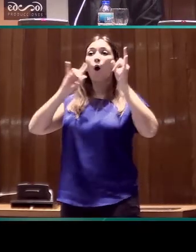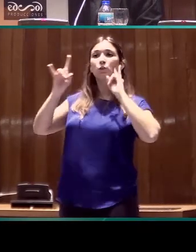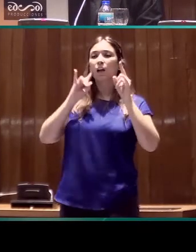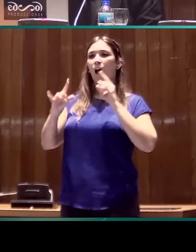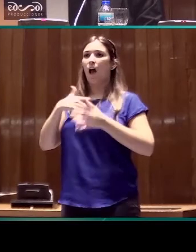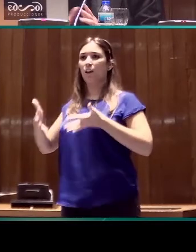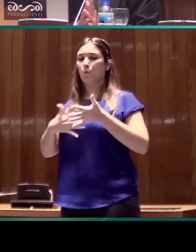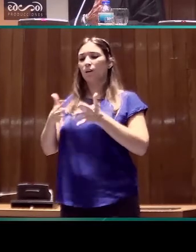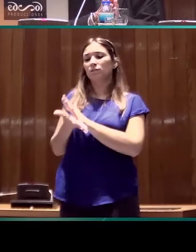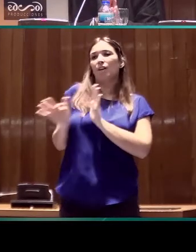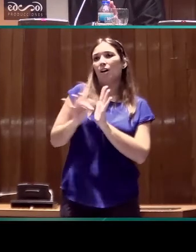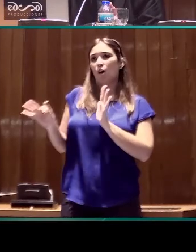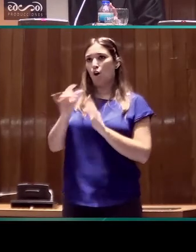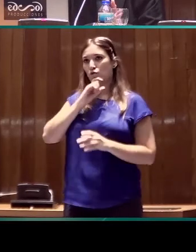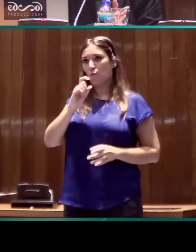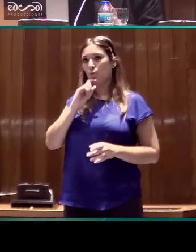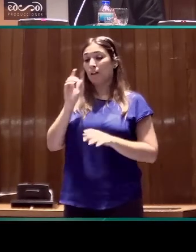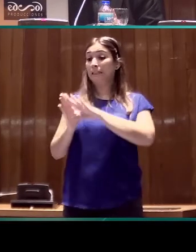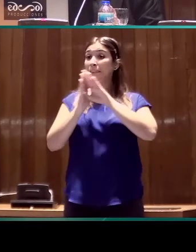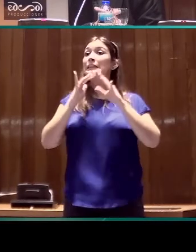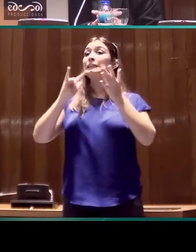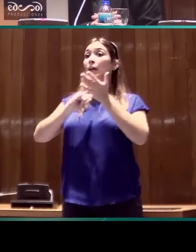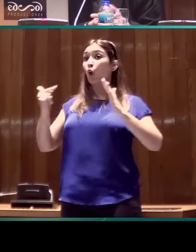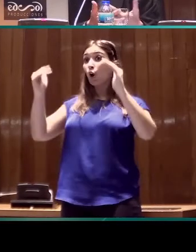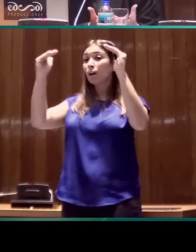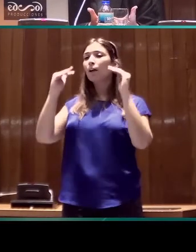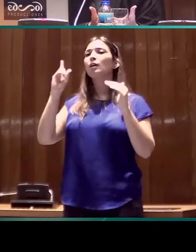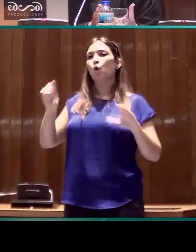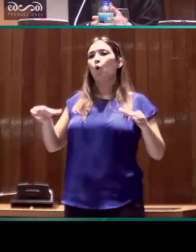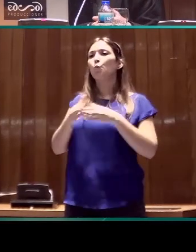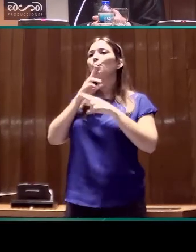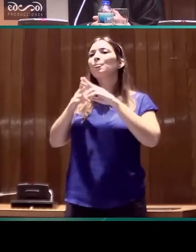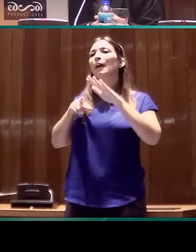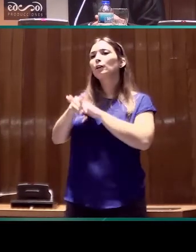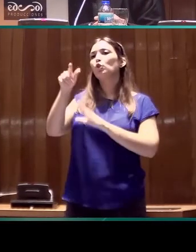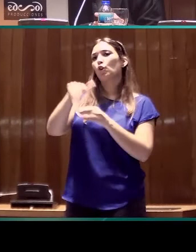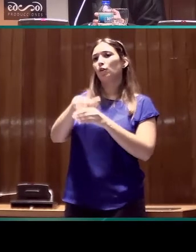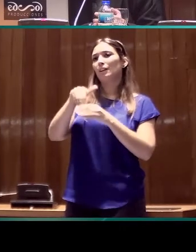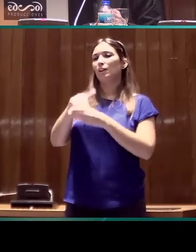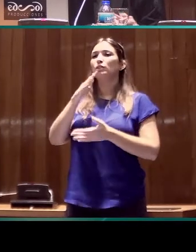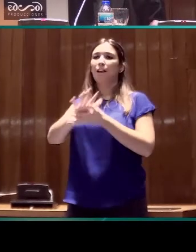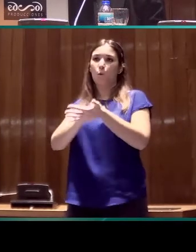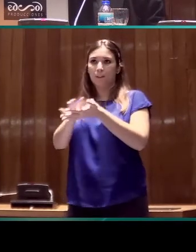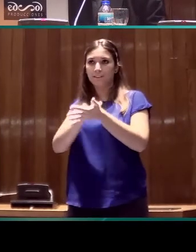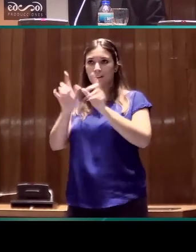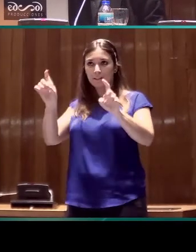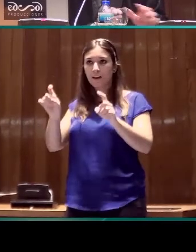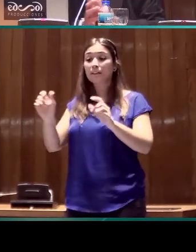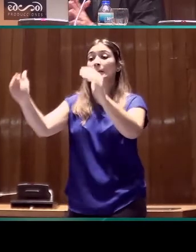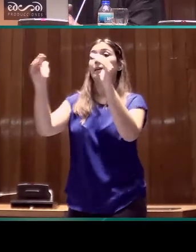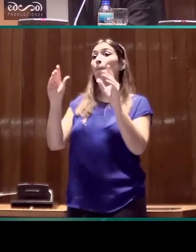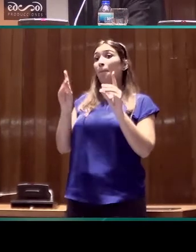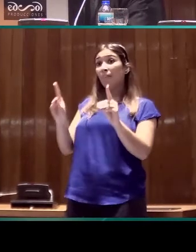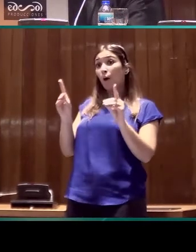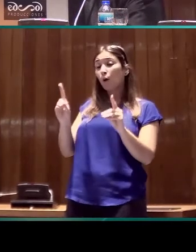fóticas. En cuanto a nuevas tecnologías, hay un grupo trabajando en gestores de contenido en la enseñanza de la lengua de señas. En cuanto a pedagogía,